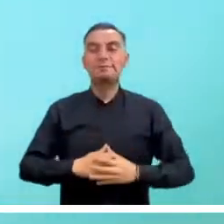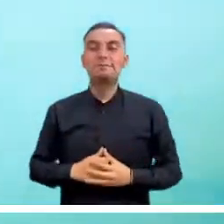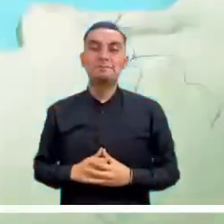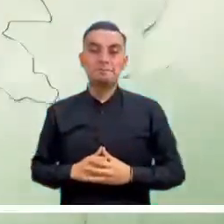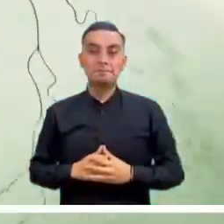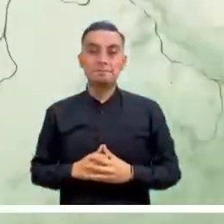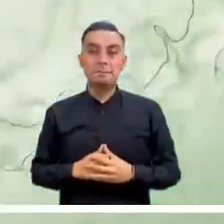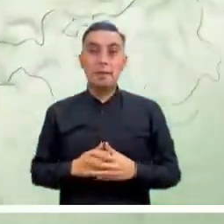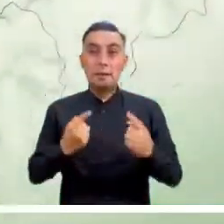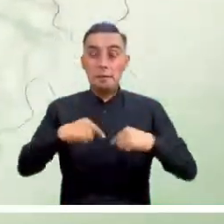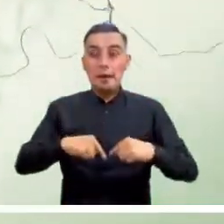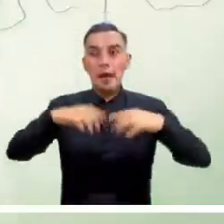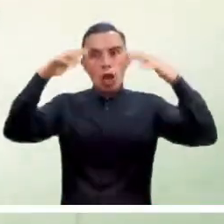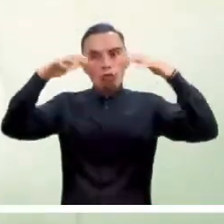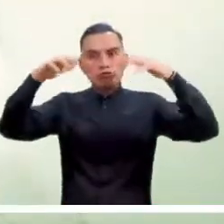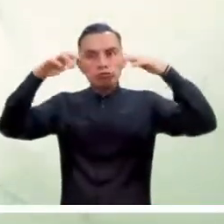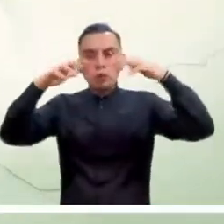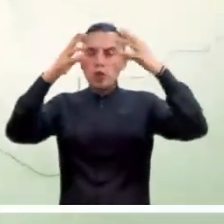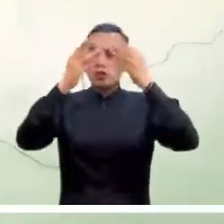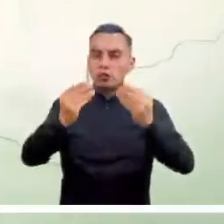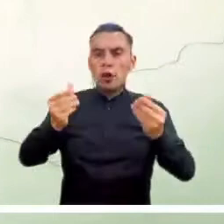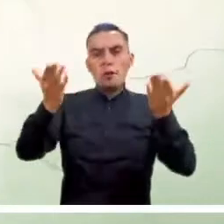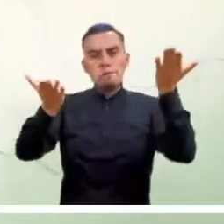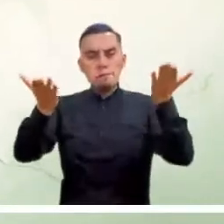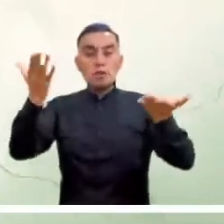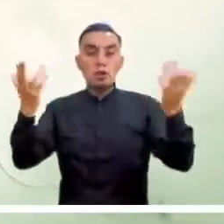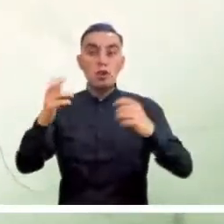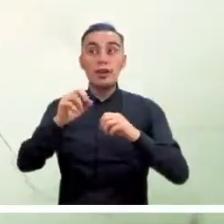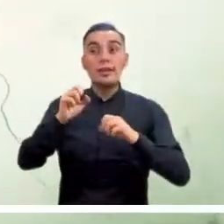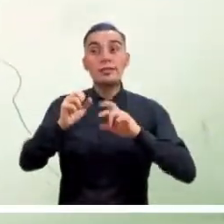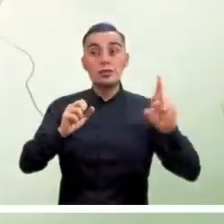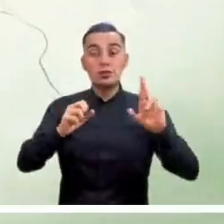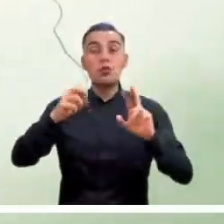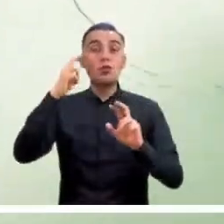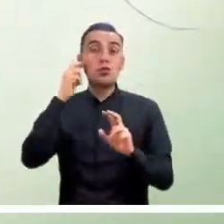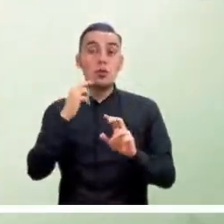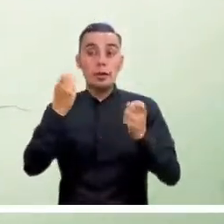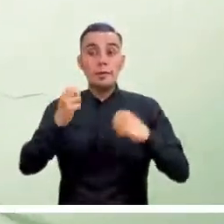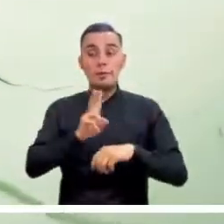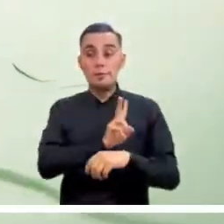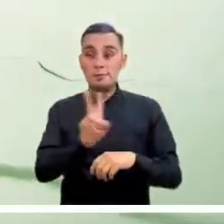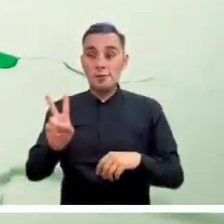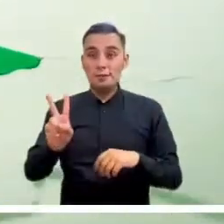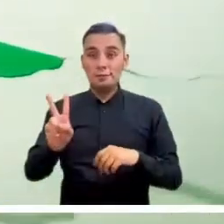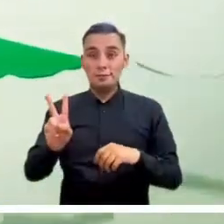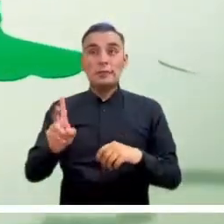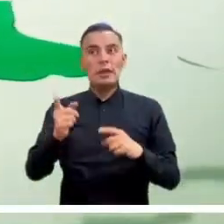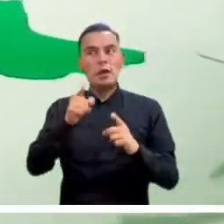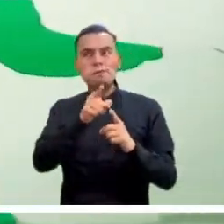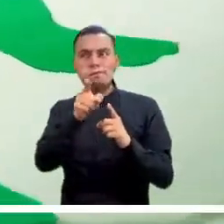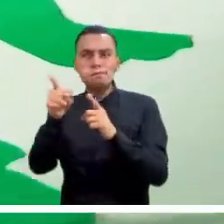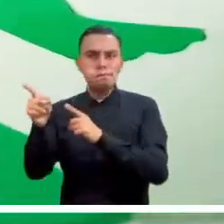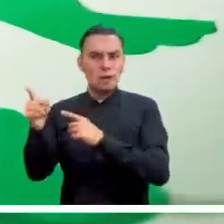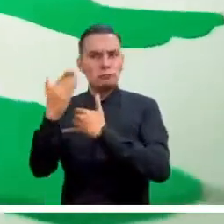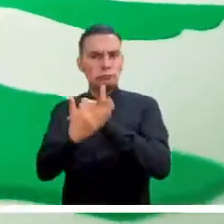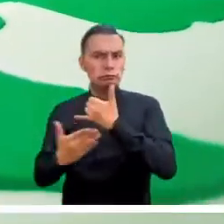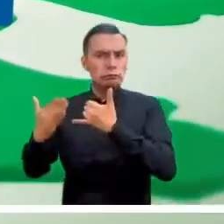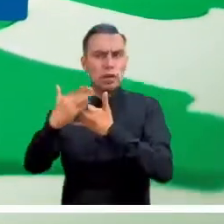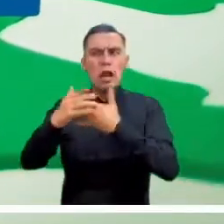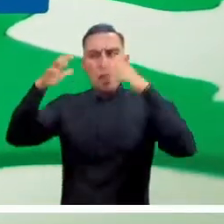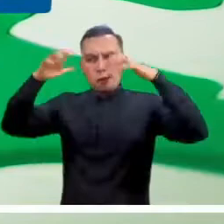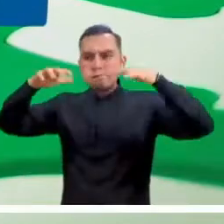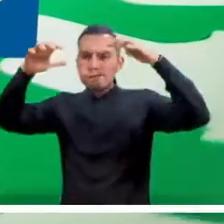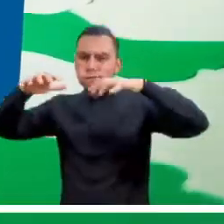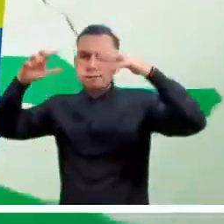Mientras que lluvias moderadas se advierten en el sur de Chocó y el litoral de Valle del Cauca, en los demás departamentos se estiman